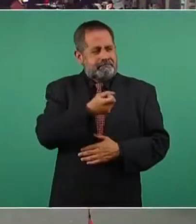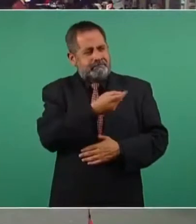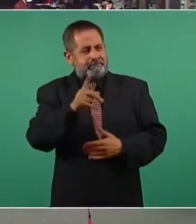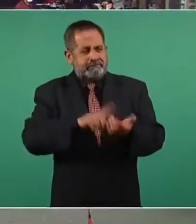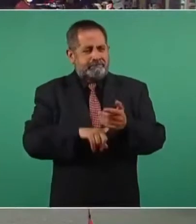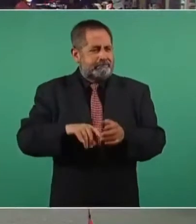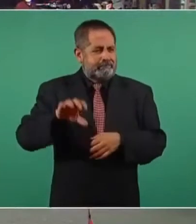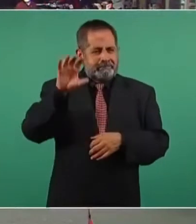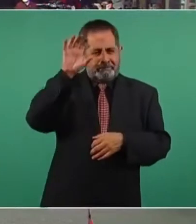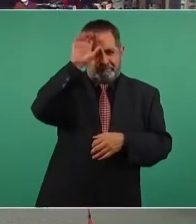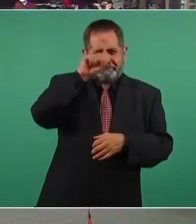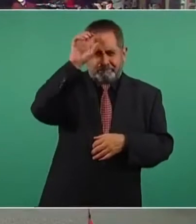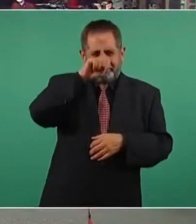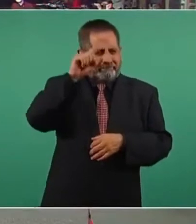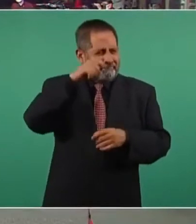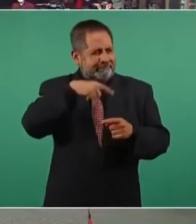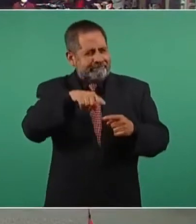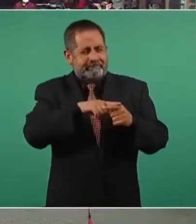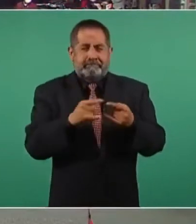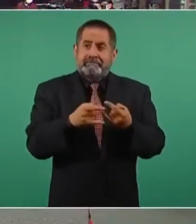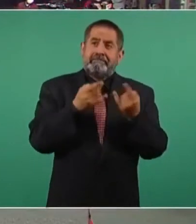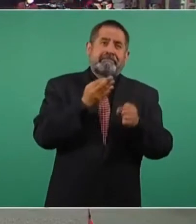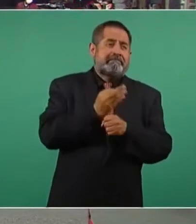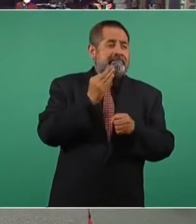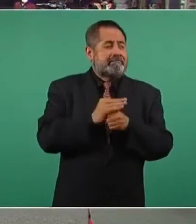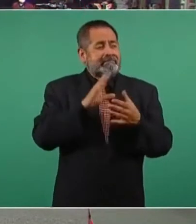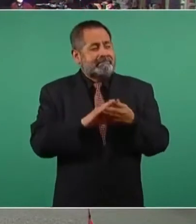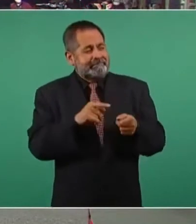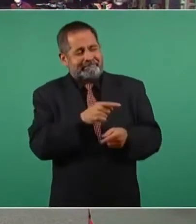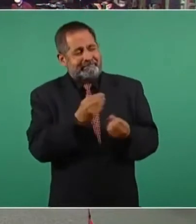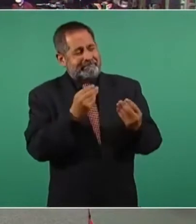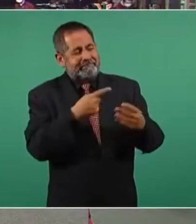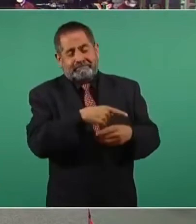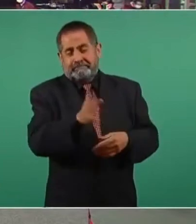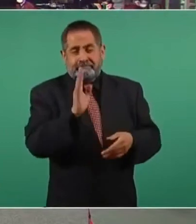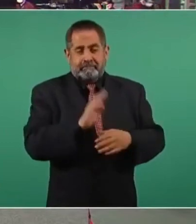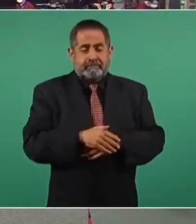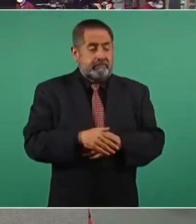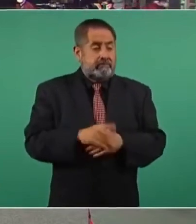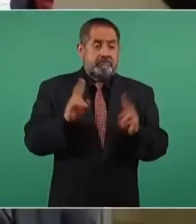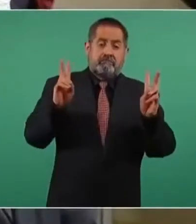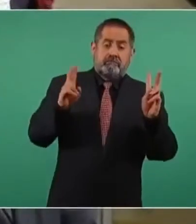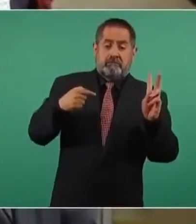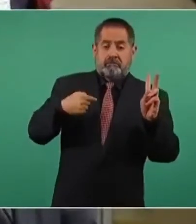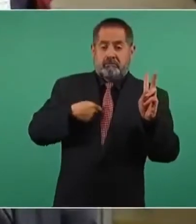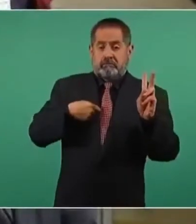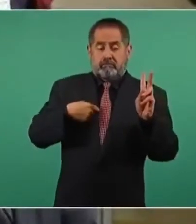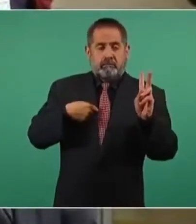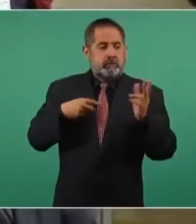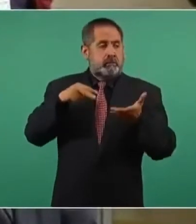con pelucas y sin ellas los cuentachistas cuentachistes ahora autoyamados estandoperos